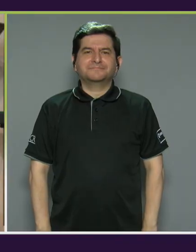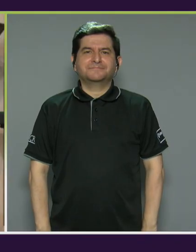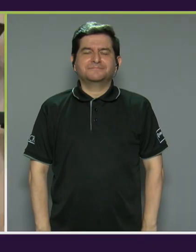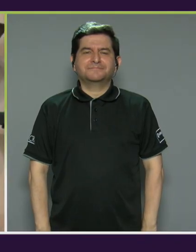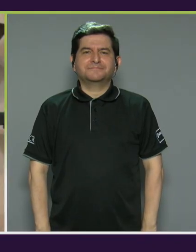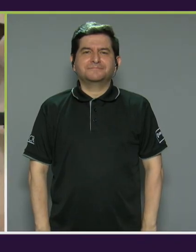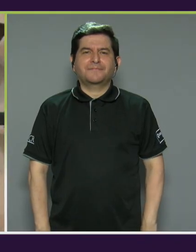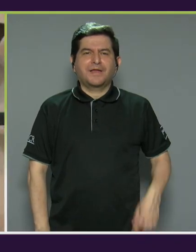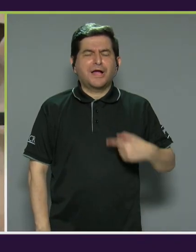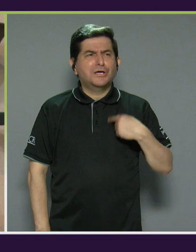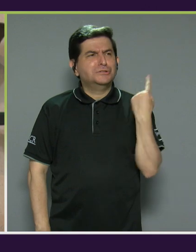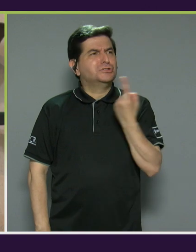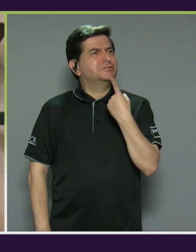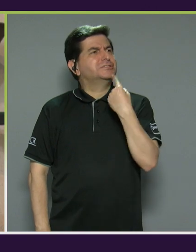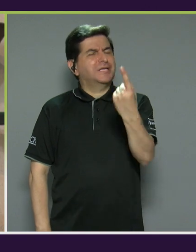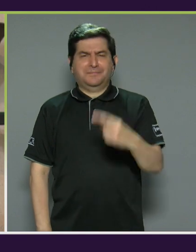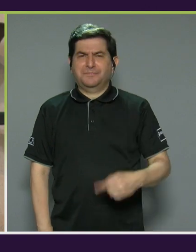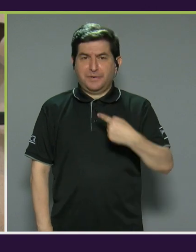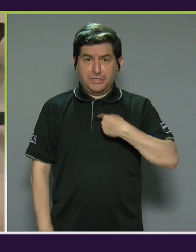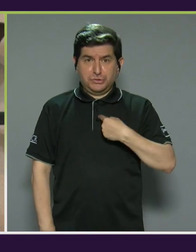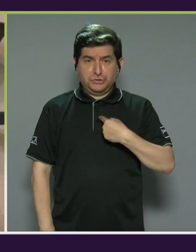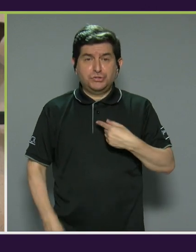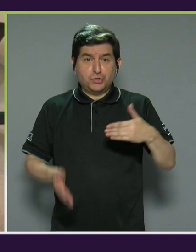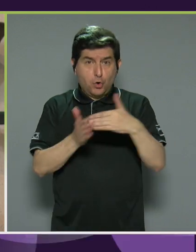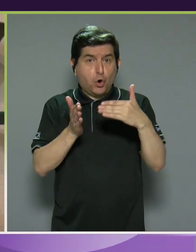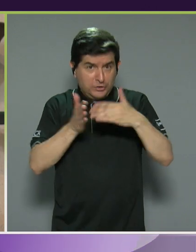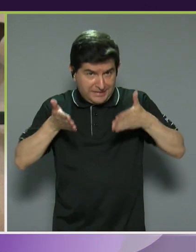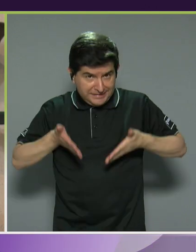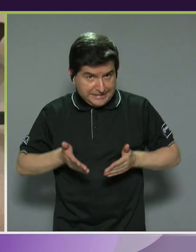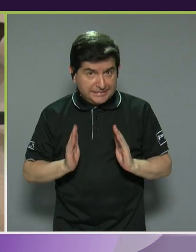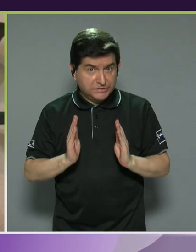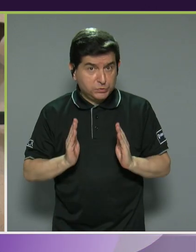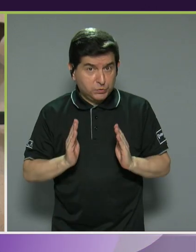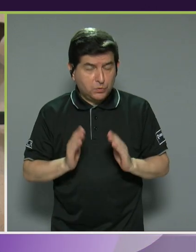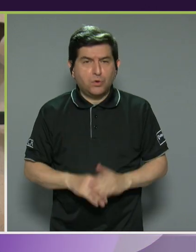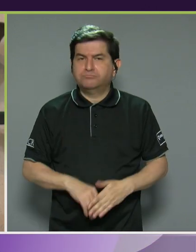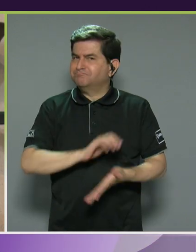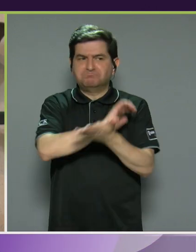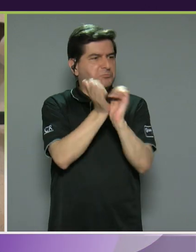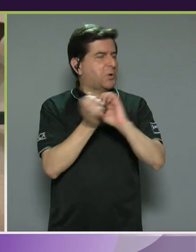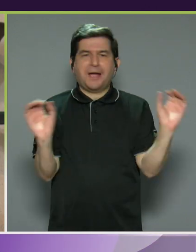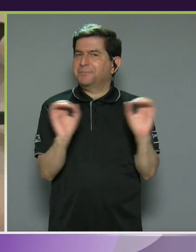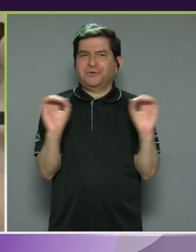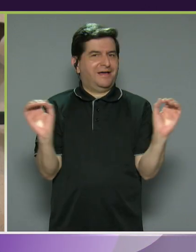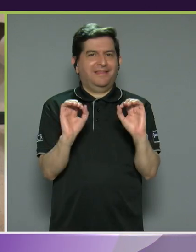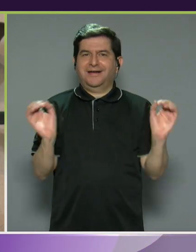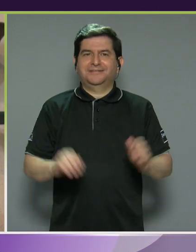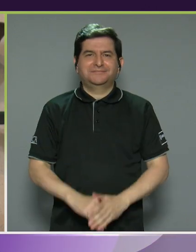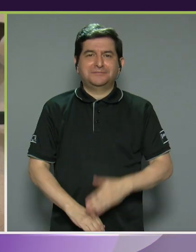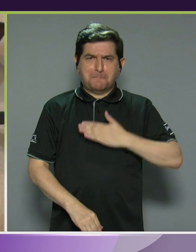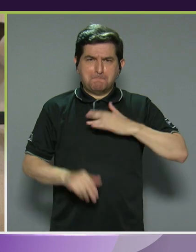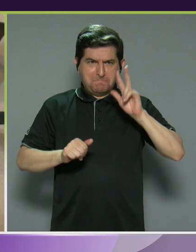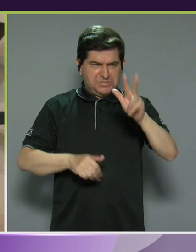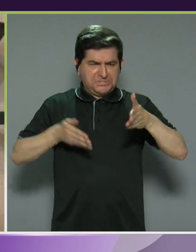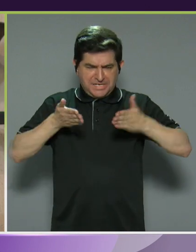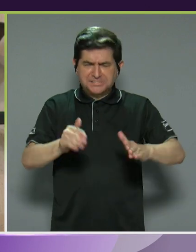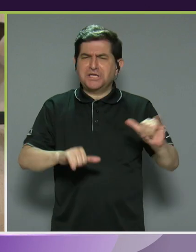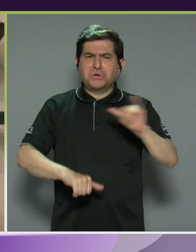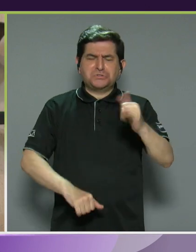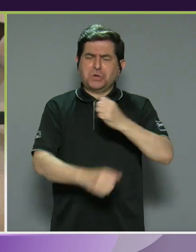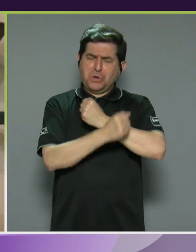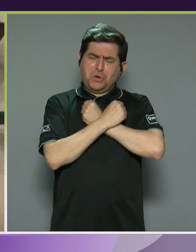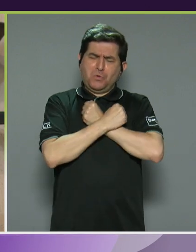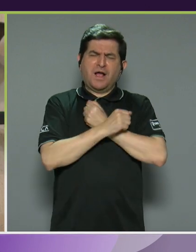Vean, yo siempre digo, si yo volvería a nacer, no cambiaría nada. Mis tres hijos los quiero iguales.